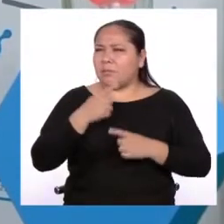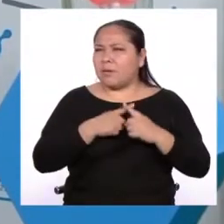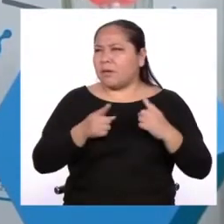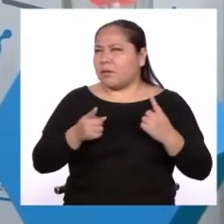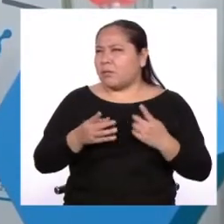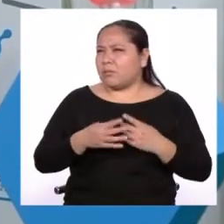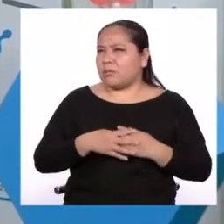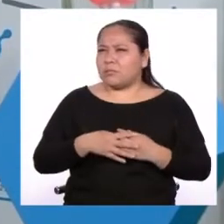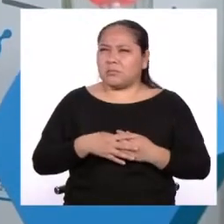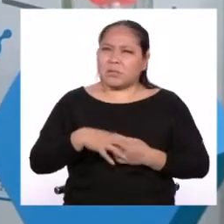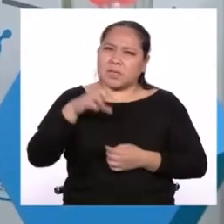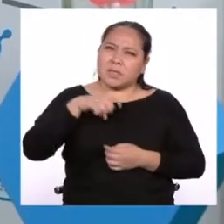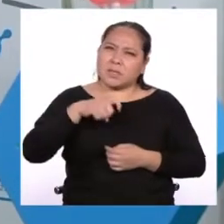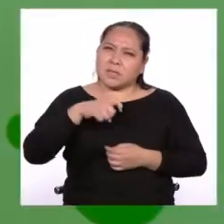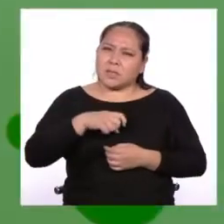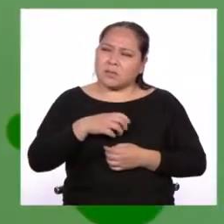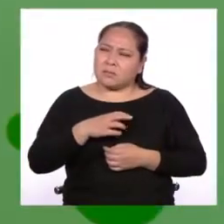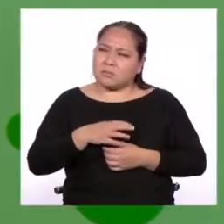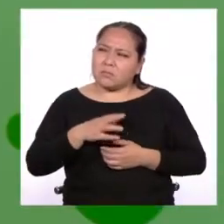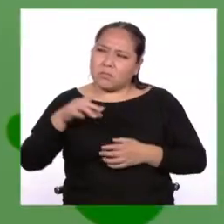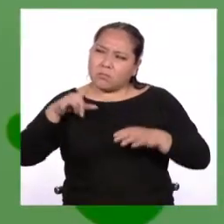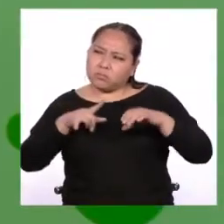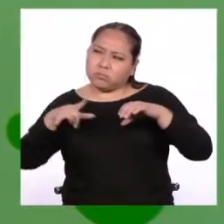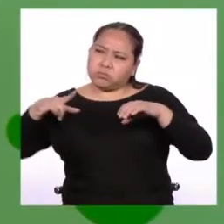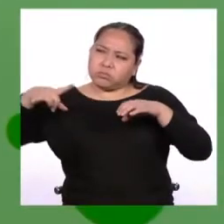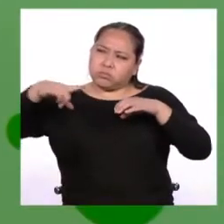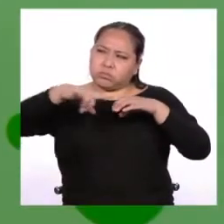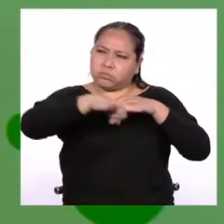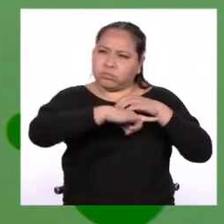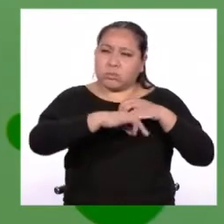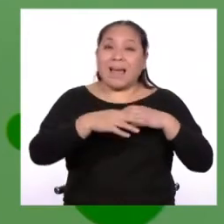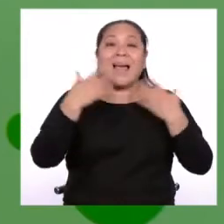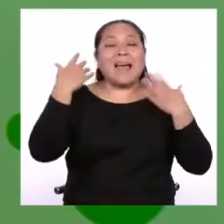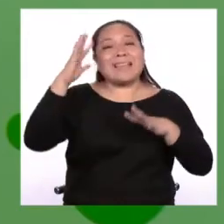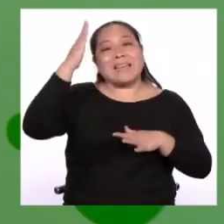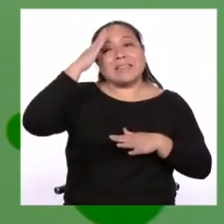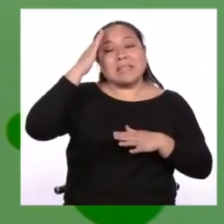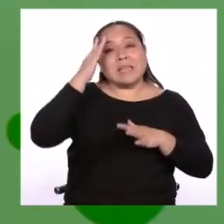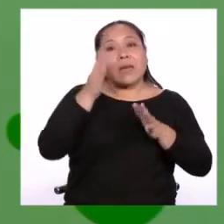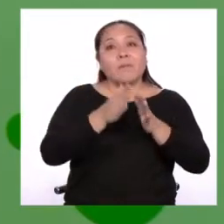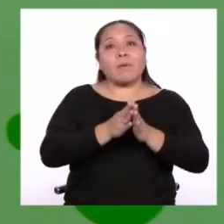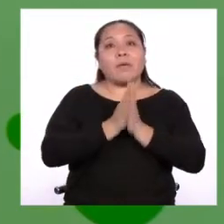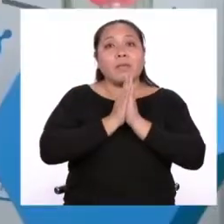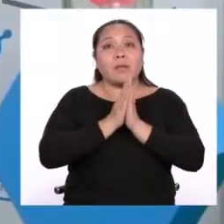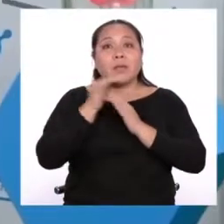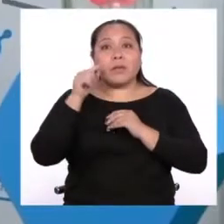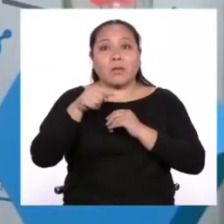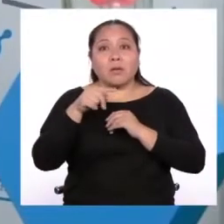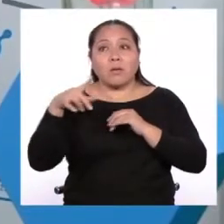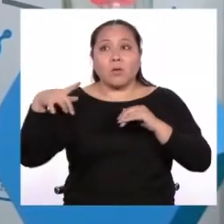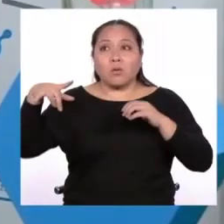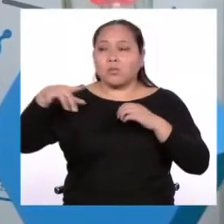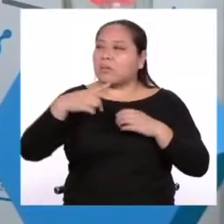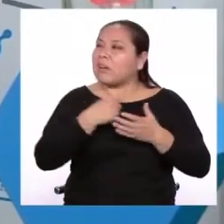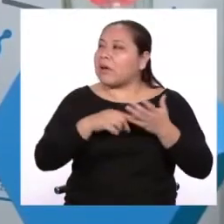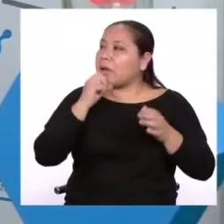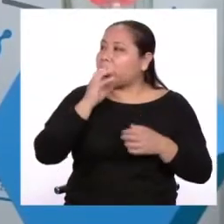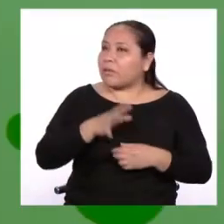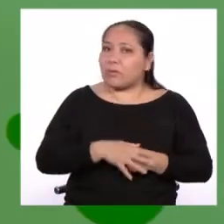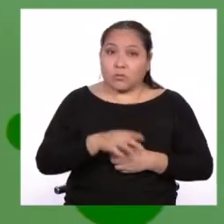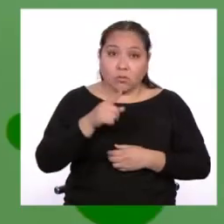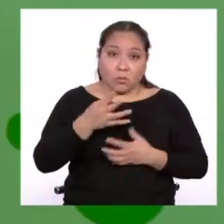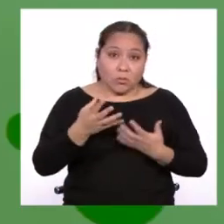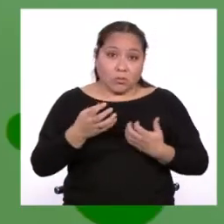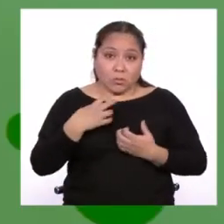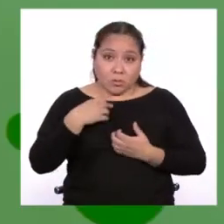debería saber volar un avión. ¡Oh, ya sé! Hay que pedirle a un piloto de aviones. ¿Y qué? ¿Qué le digo? Bueno, pues dile que